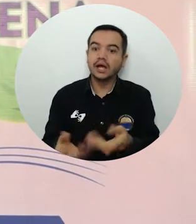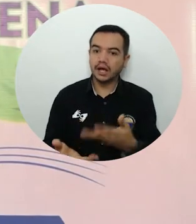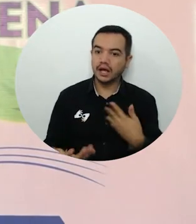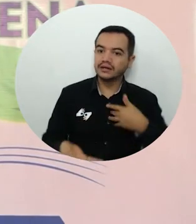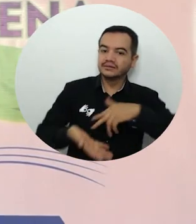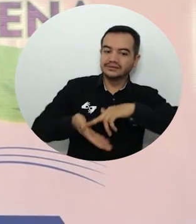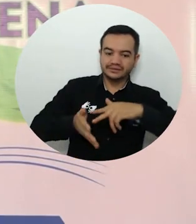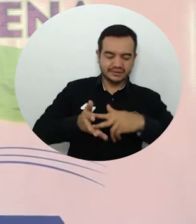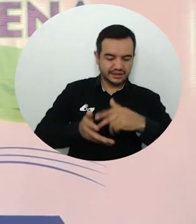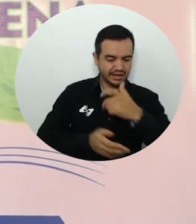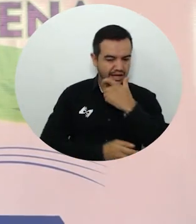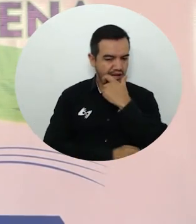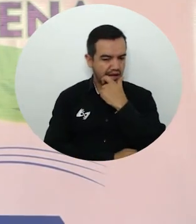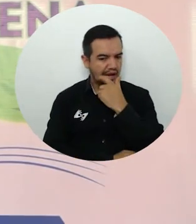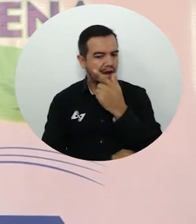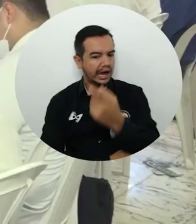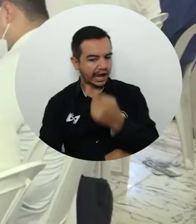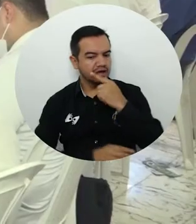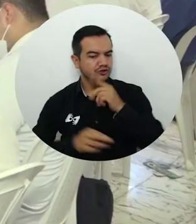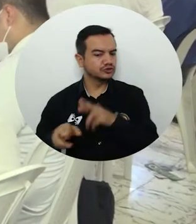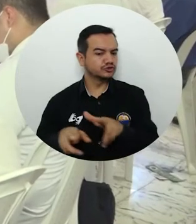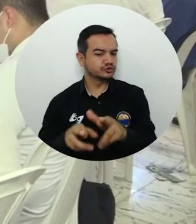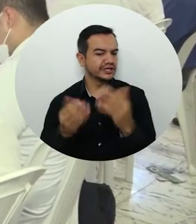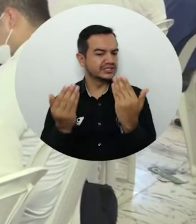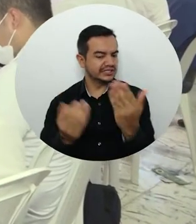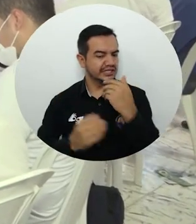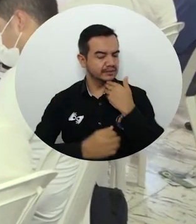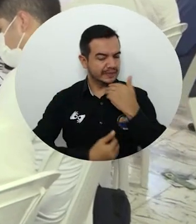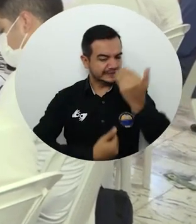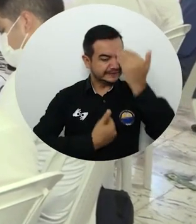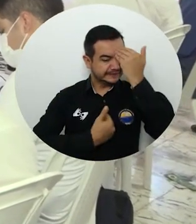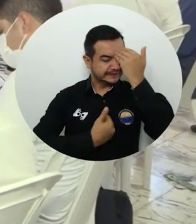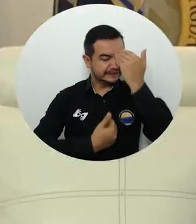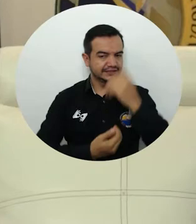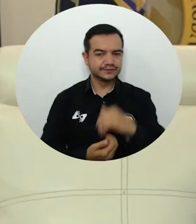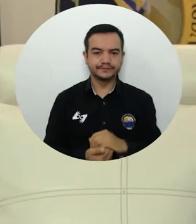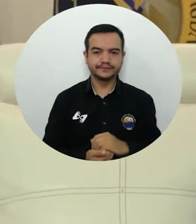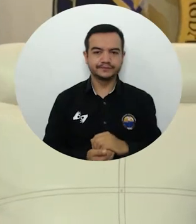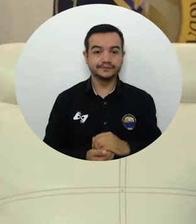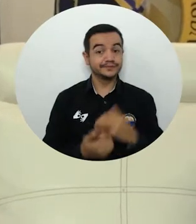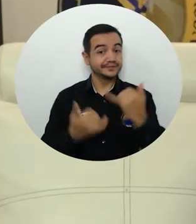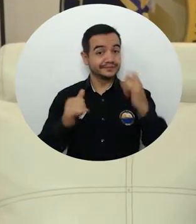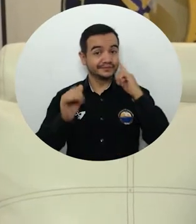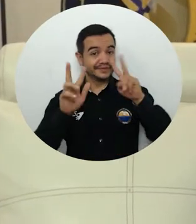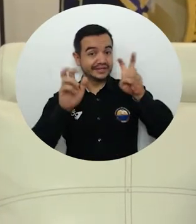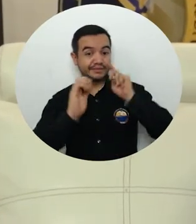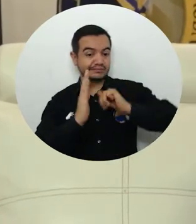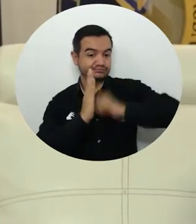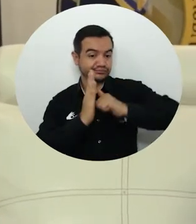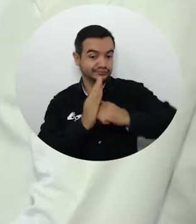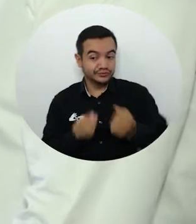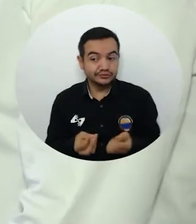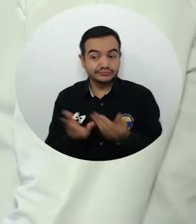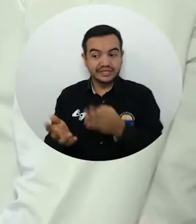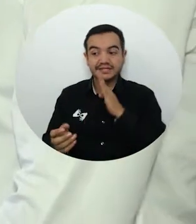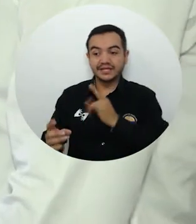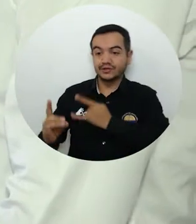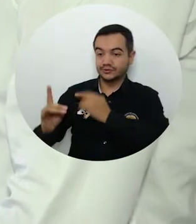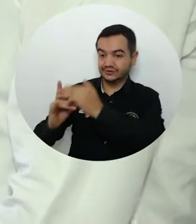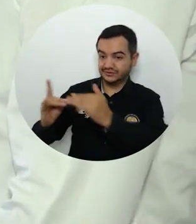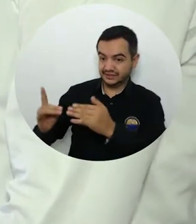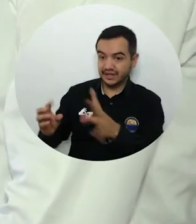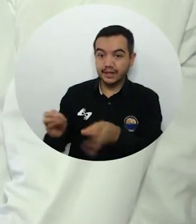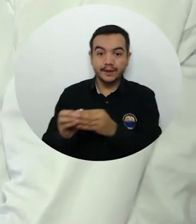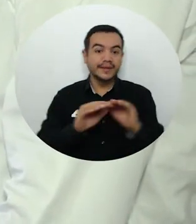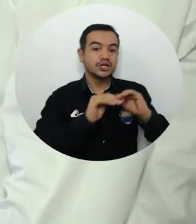elementos de conciencia con rigor técnico. Este espacio académico dirigido a estudiantes de nuestra alma mater, de colegios y escuelas de Santa